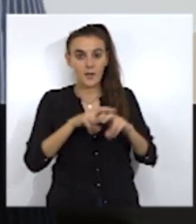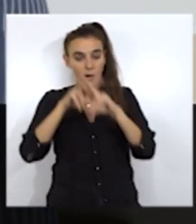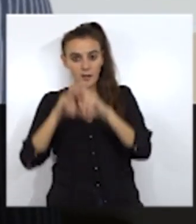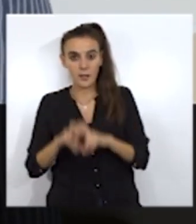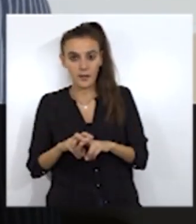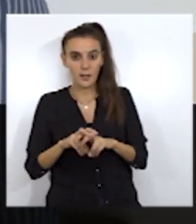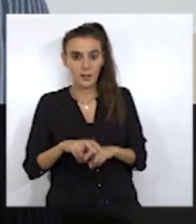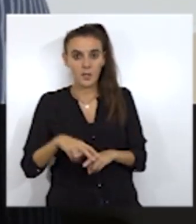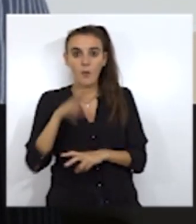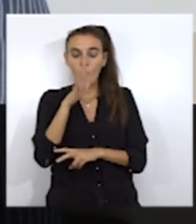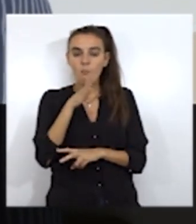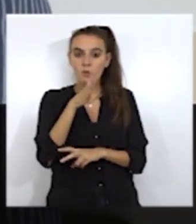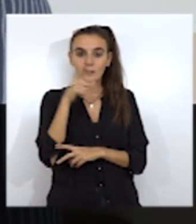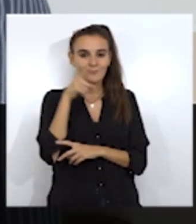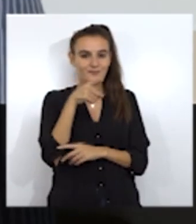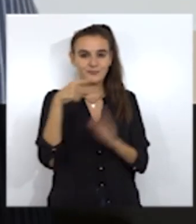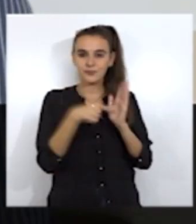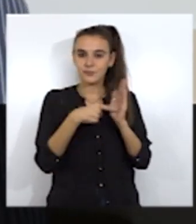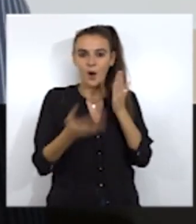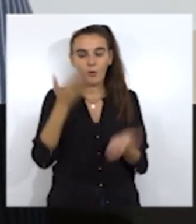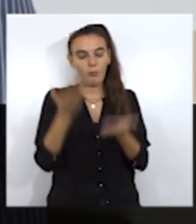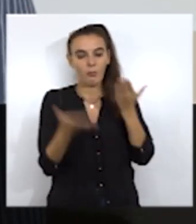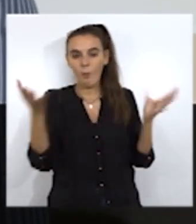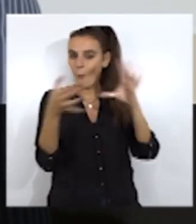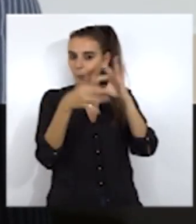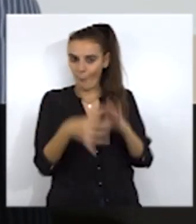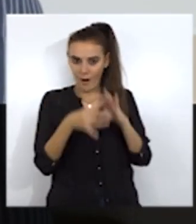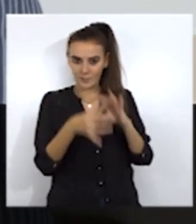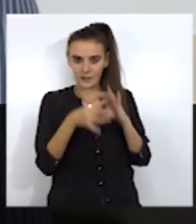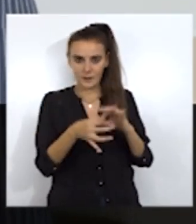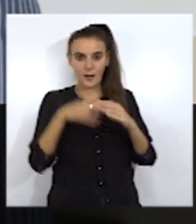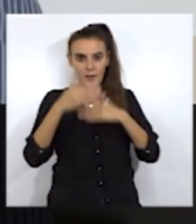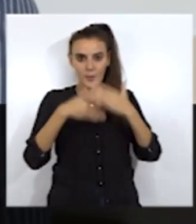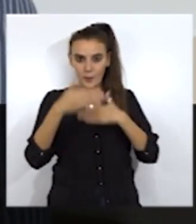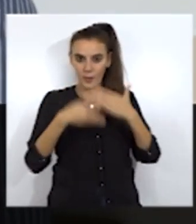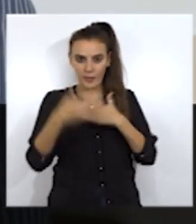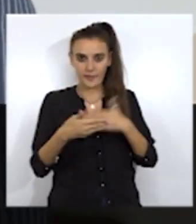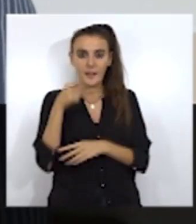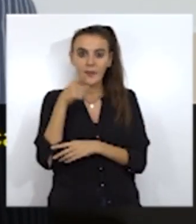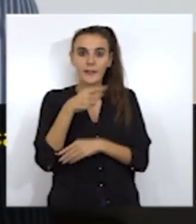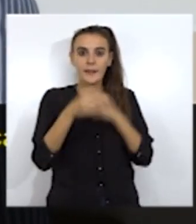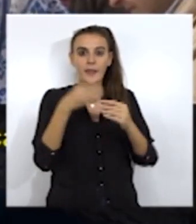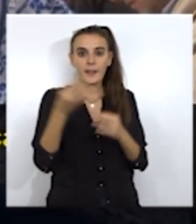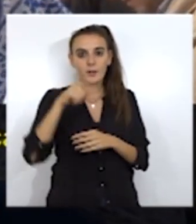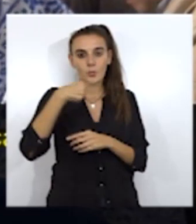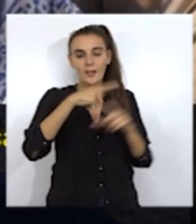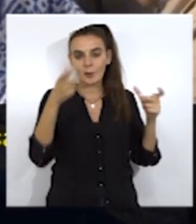sea totalmente compatible y totalmente procedente y se traerá a una próxima sesión.